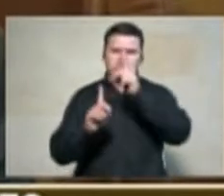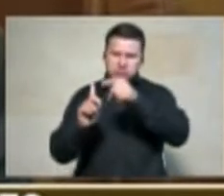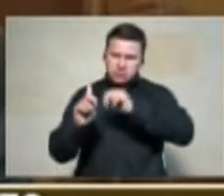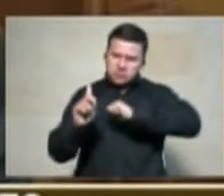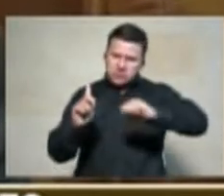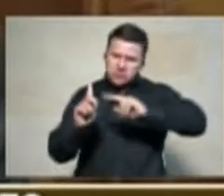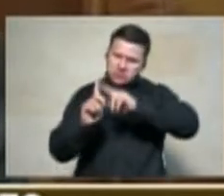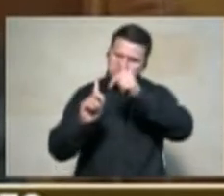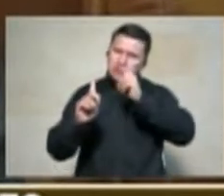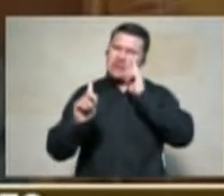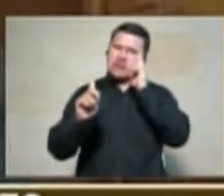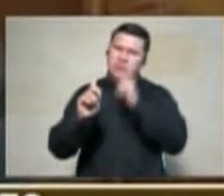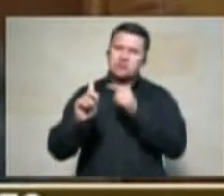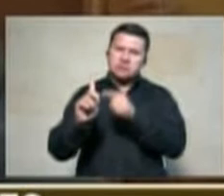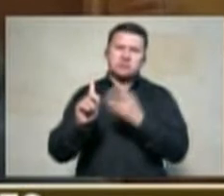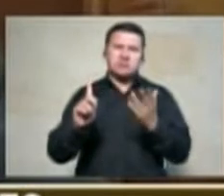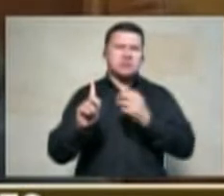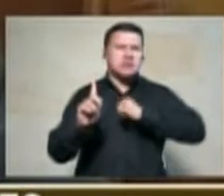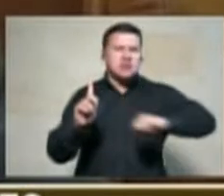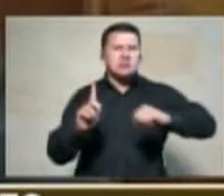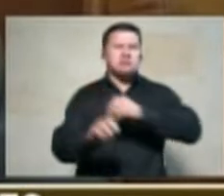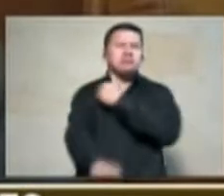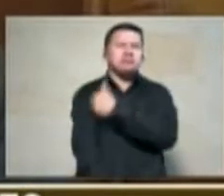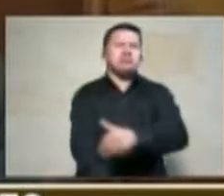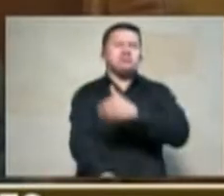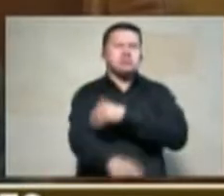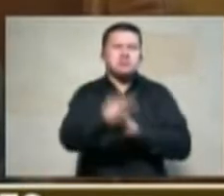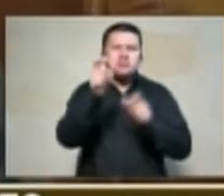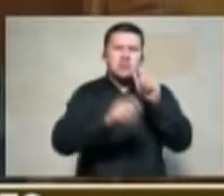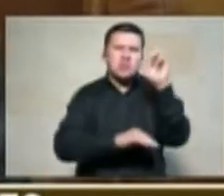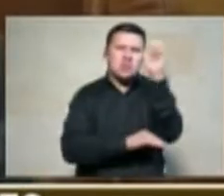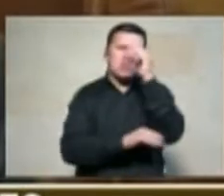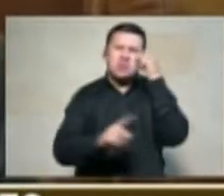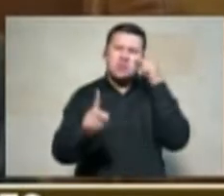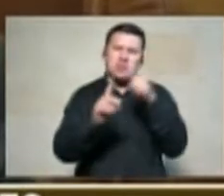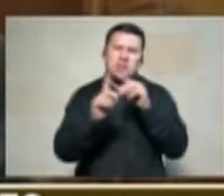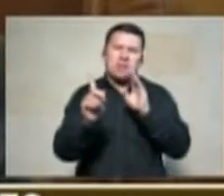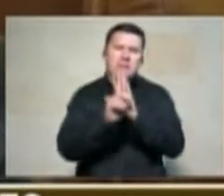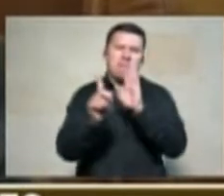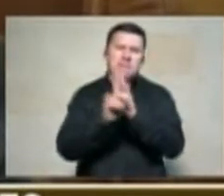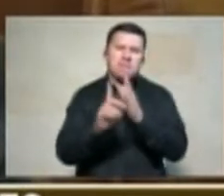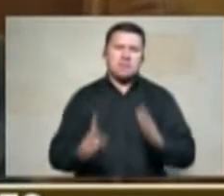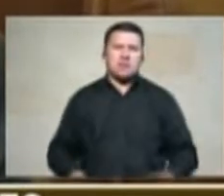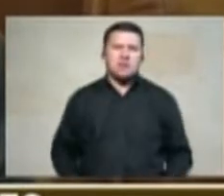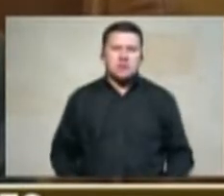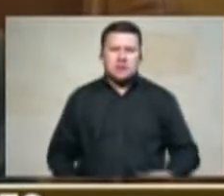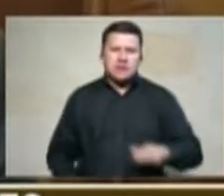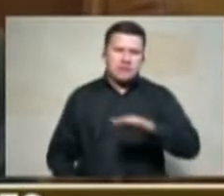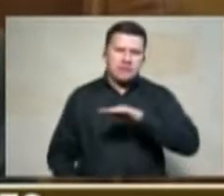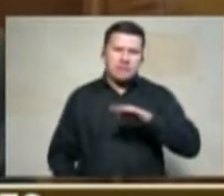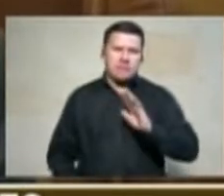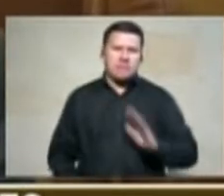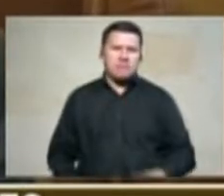de colombianos que han sido objeto del desplazamiento forzado para considerar que las víctimas